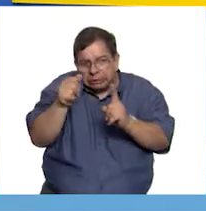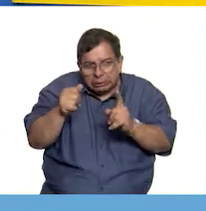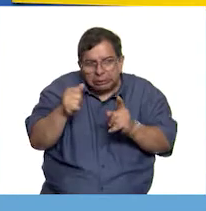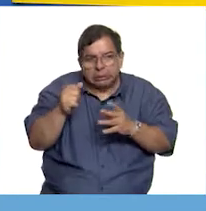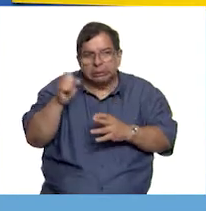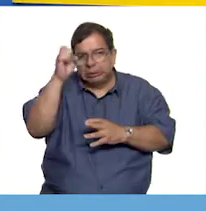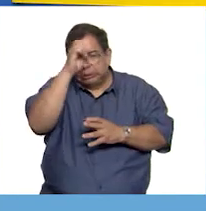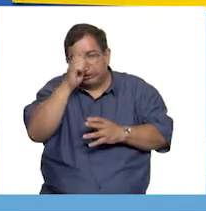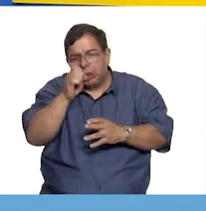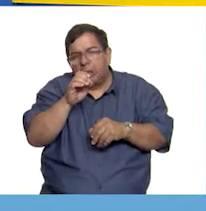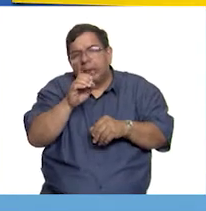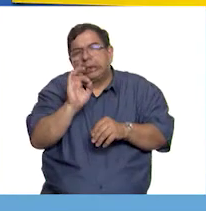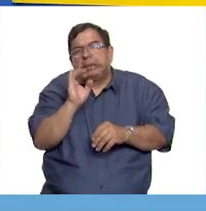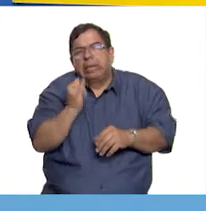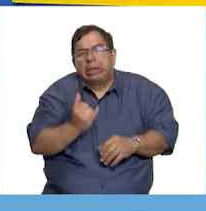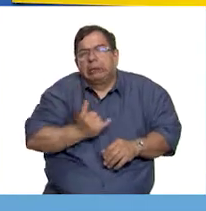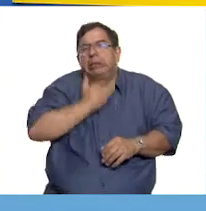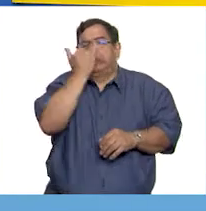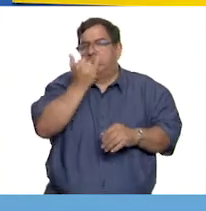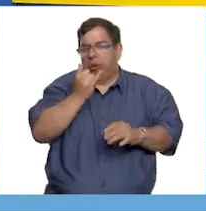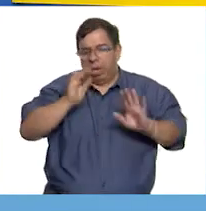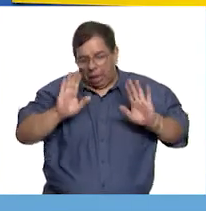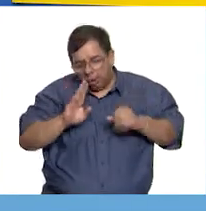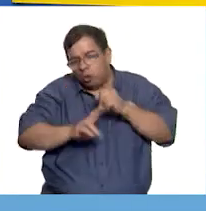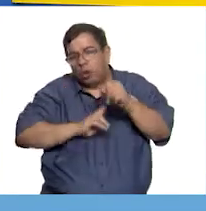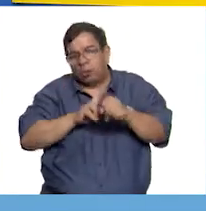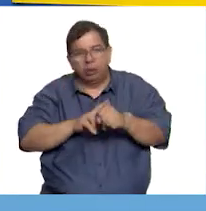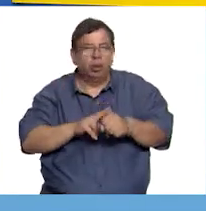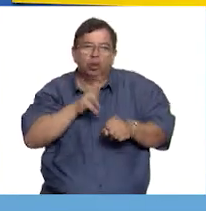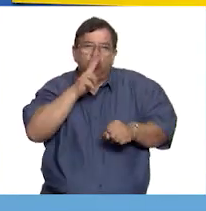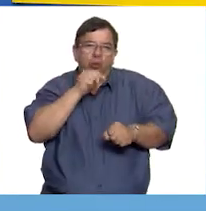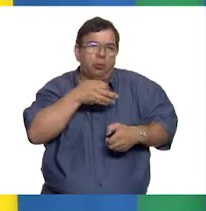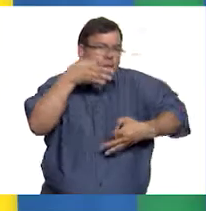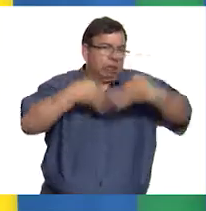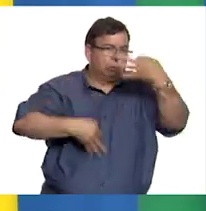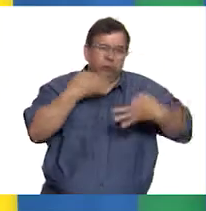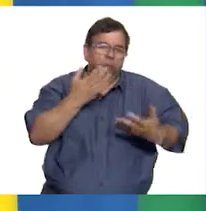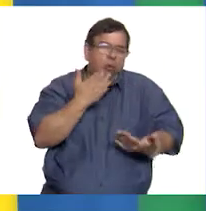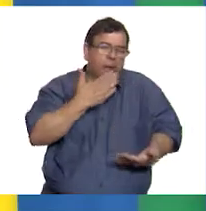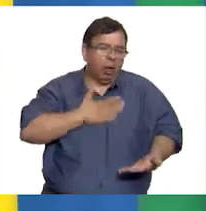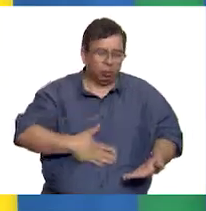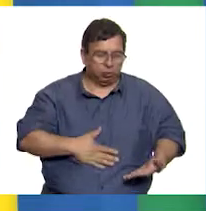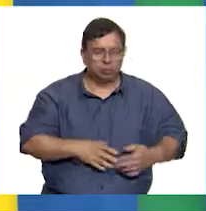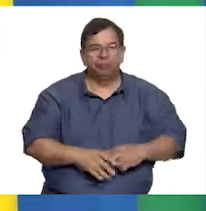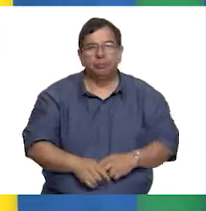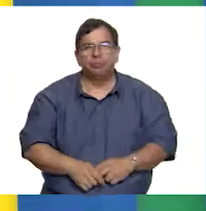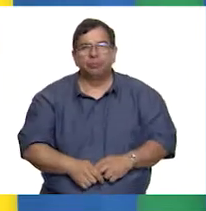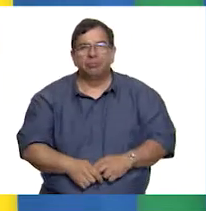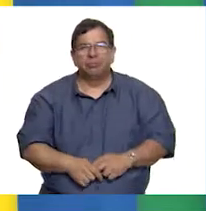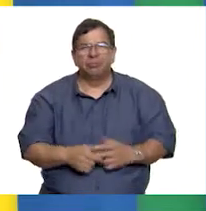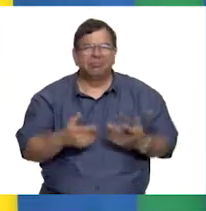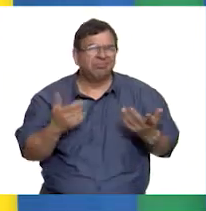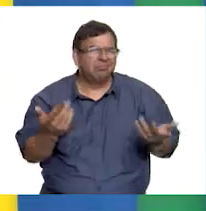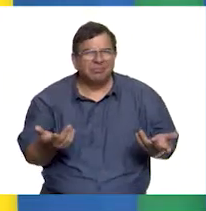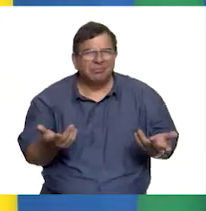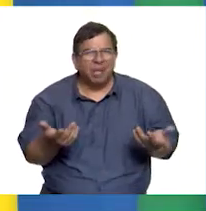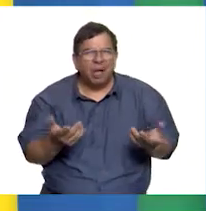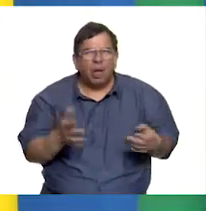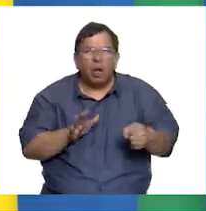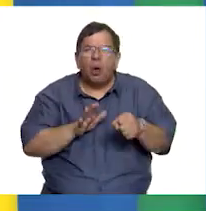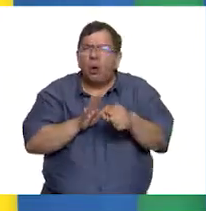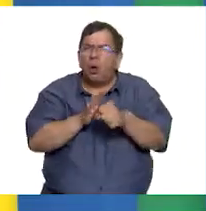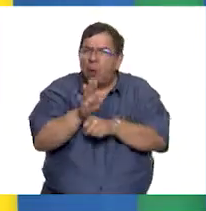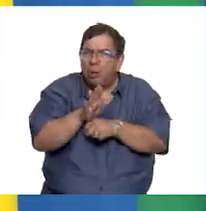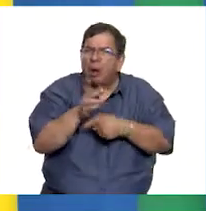era normal que cometieran errores. Entonces era injusto que los persiguieran. ¿Y entonces a qué tipo de personas perseguía la